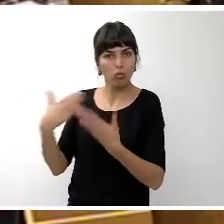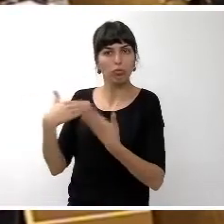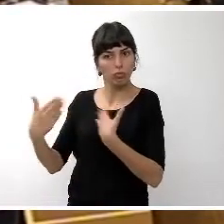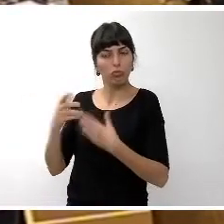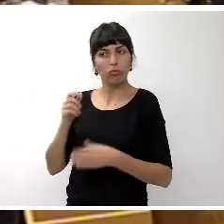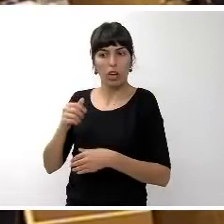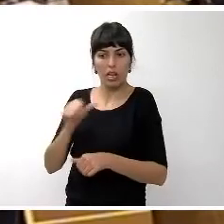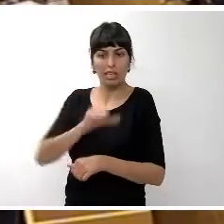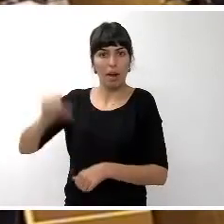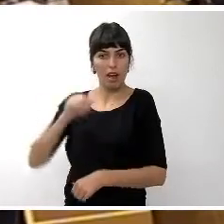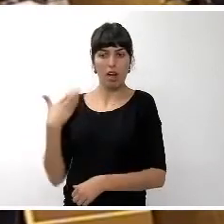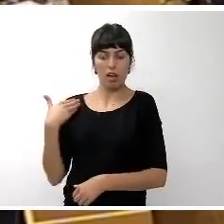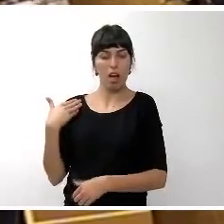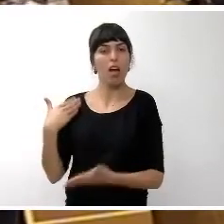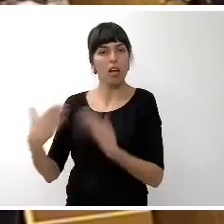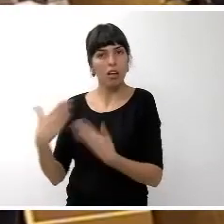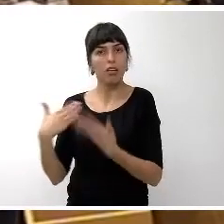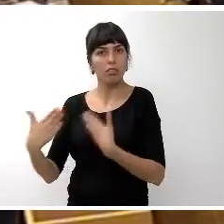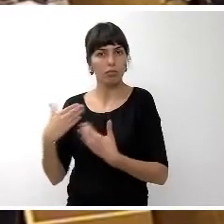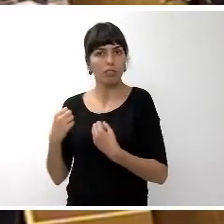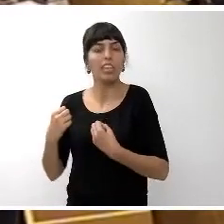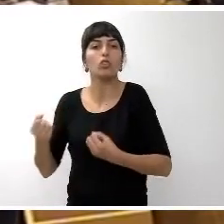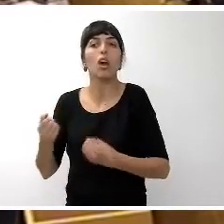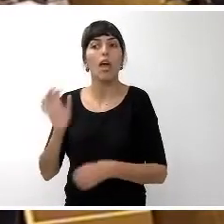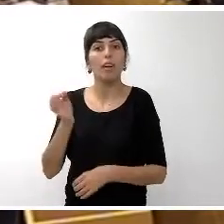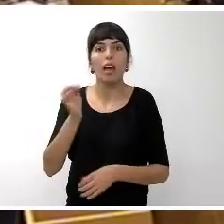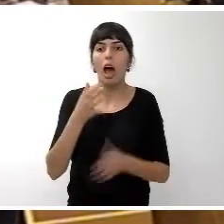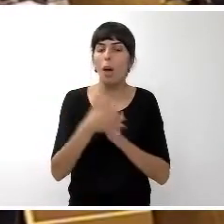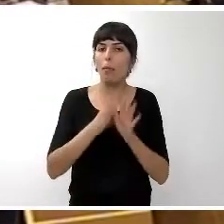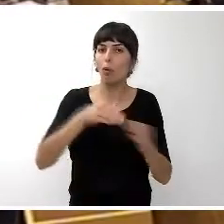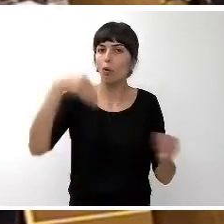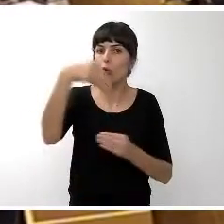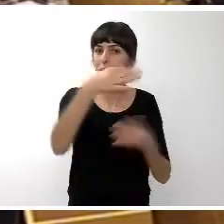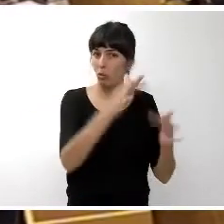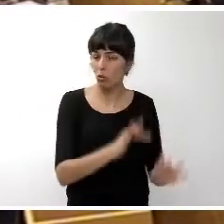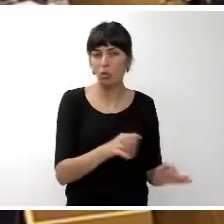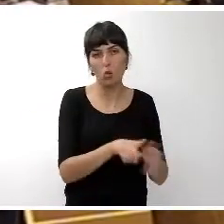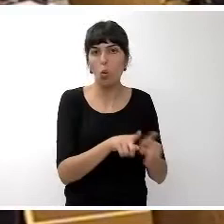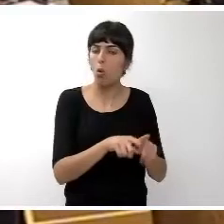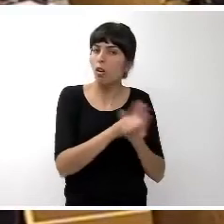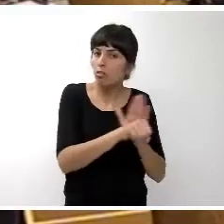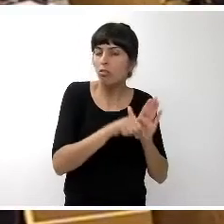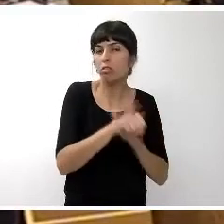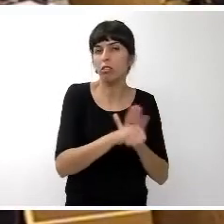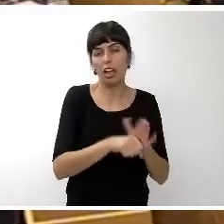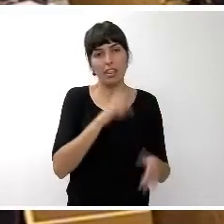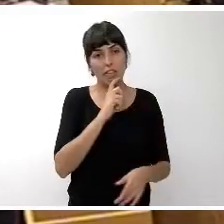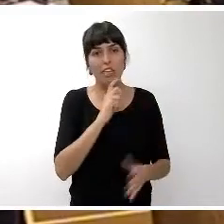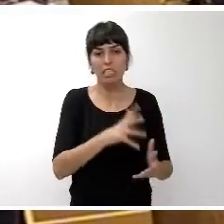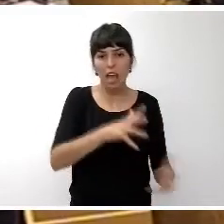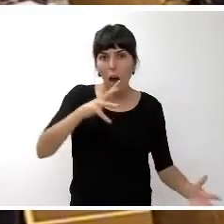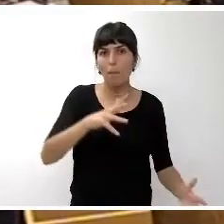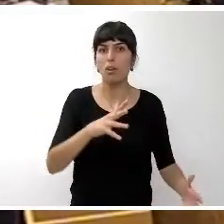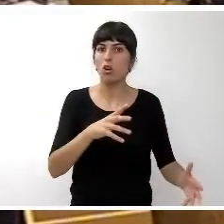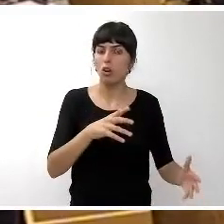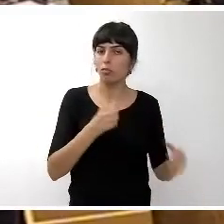es cierto que hablamos de un documento engorroso difícil amplio extenso